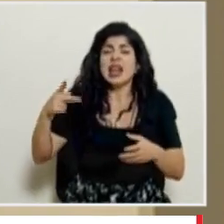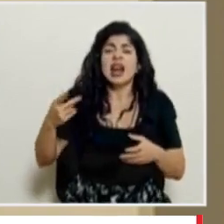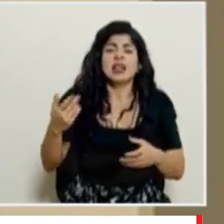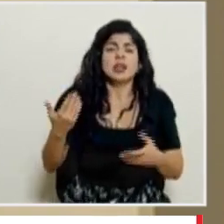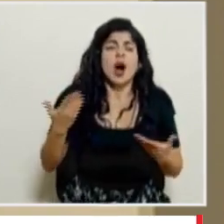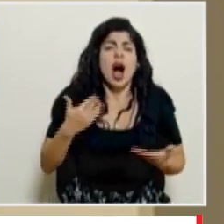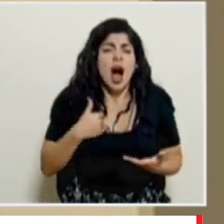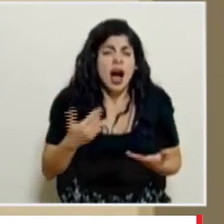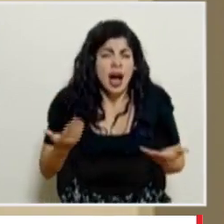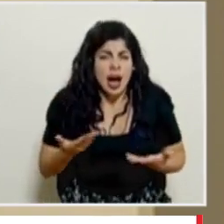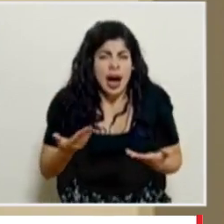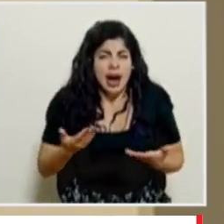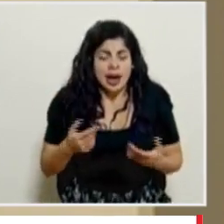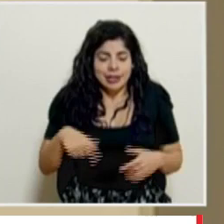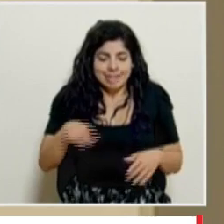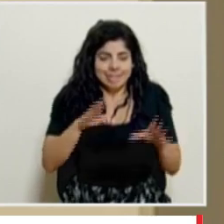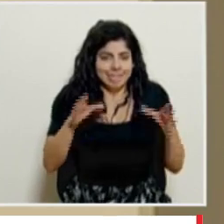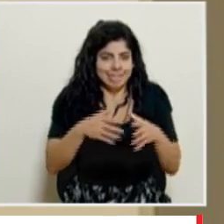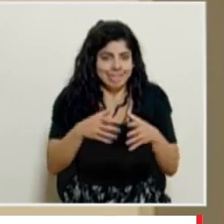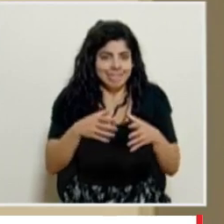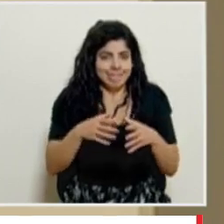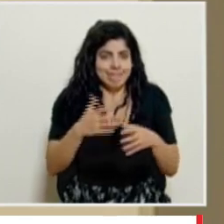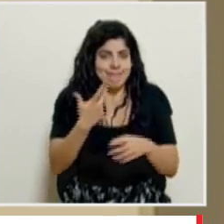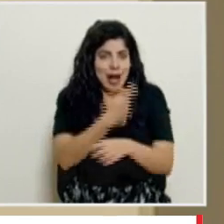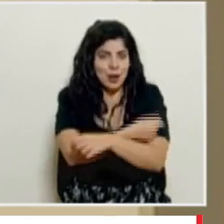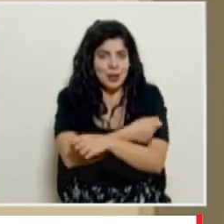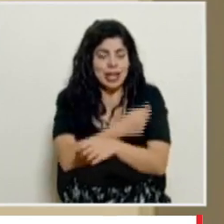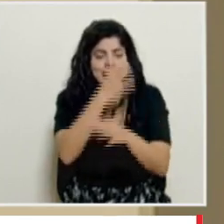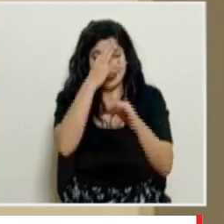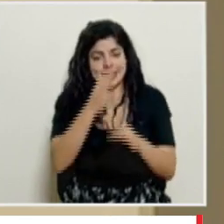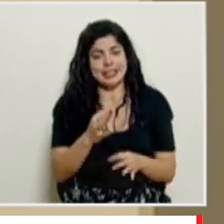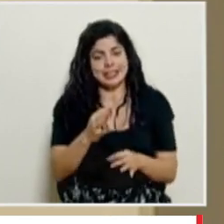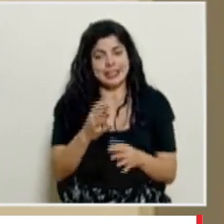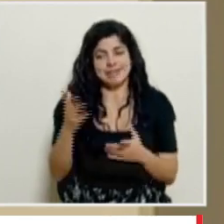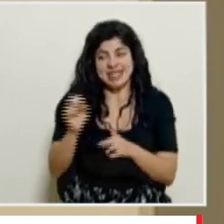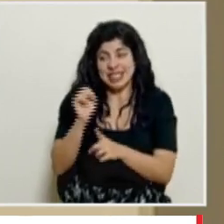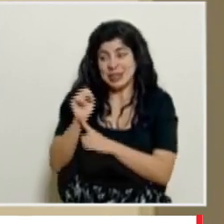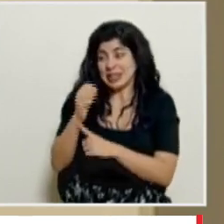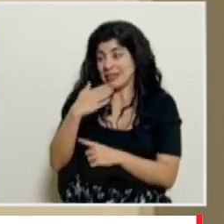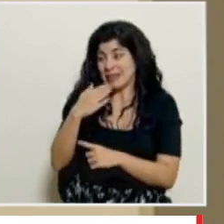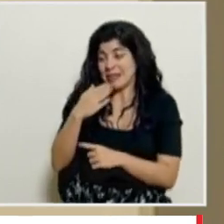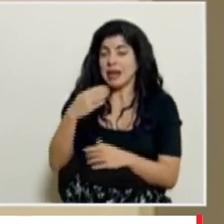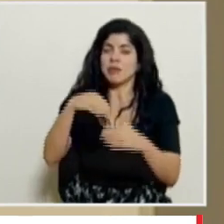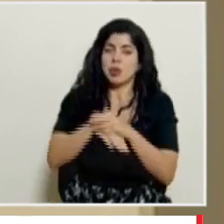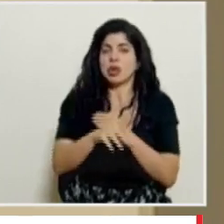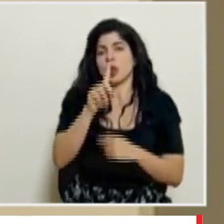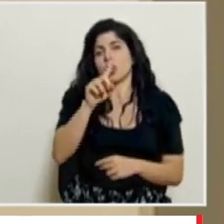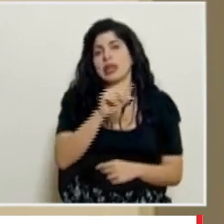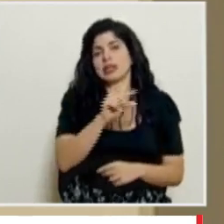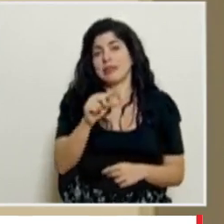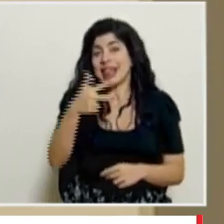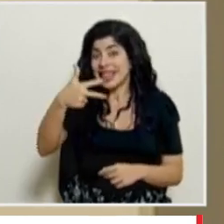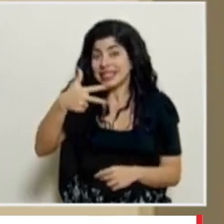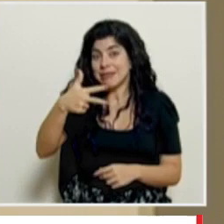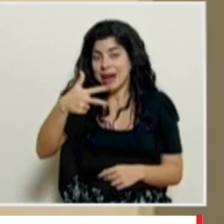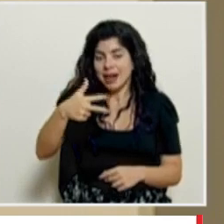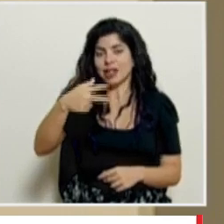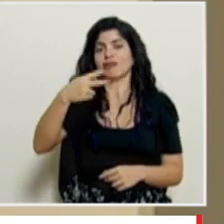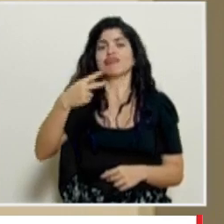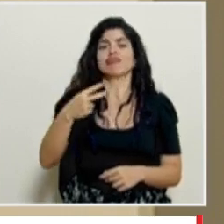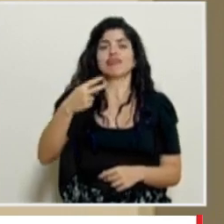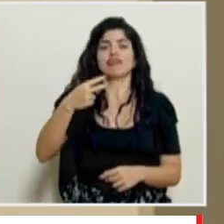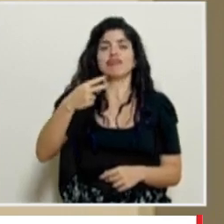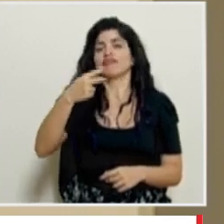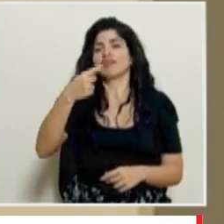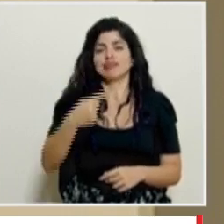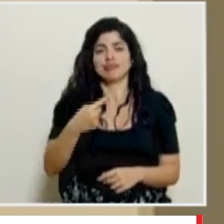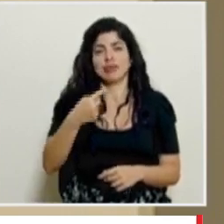tomamos la decisión como comisión de vacunas de solo guardar una semana ya no las tres y eso es lo que la caja ha estado haciendo distribuir